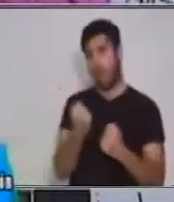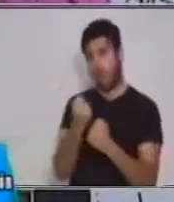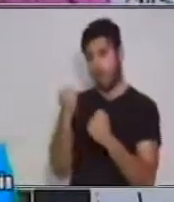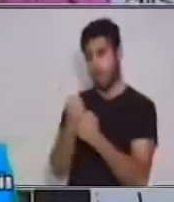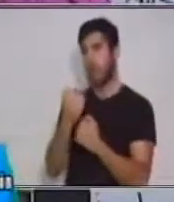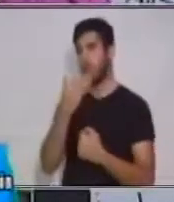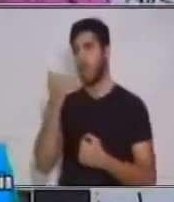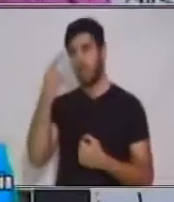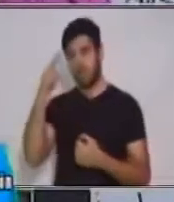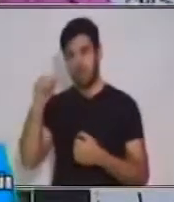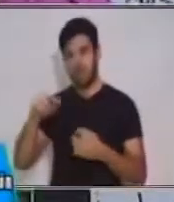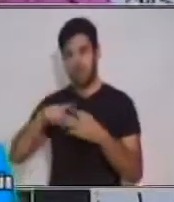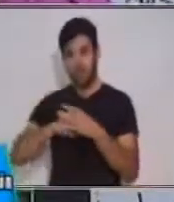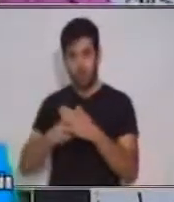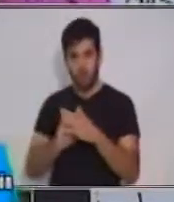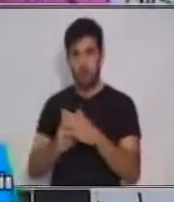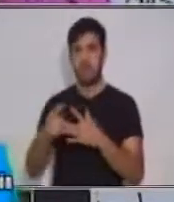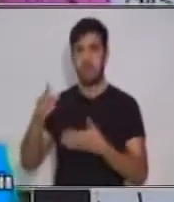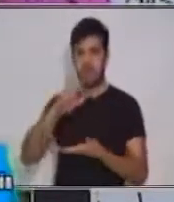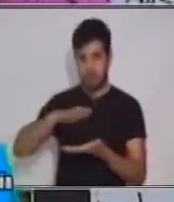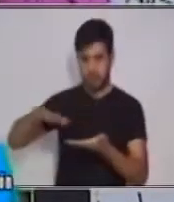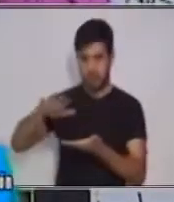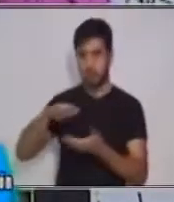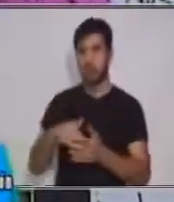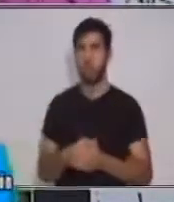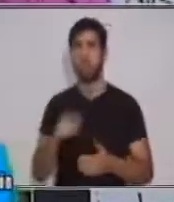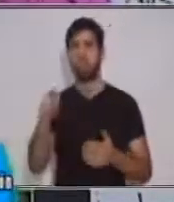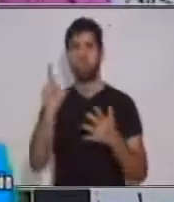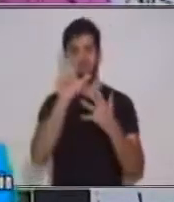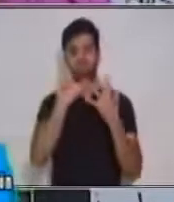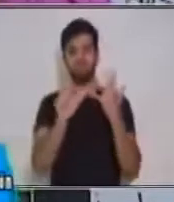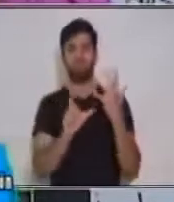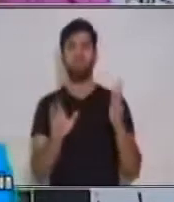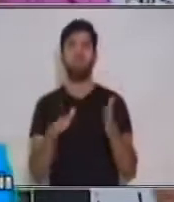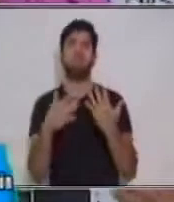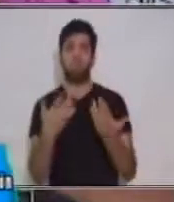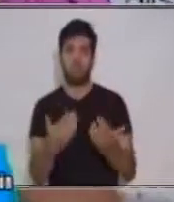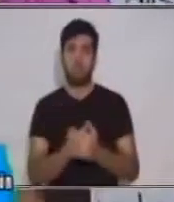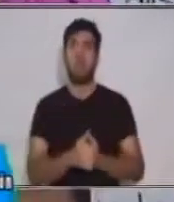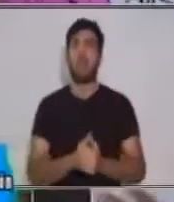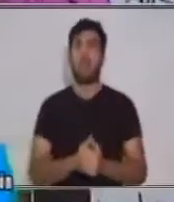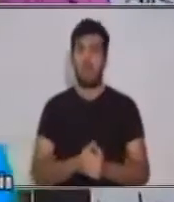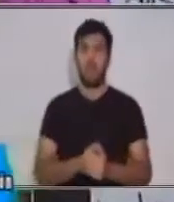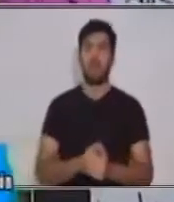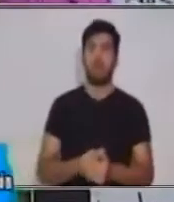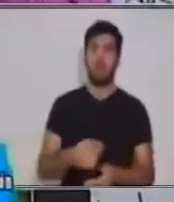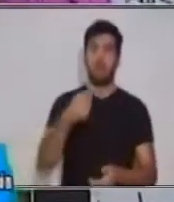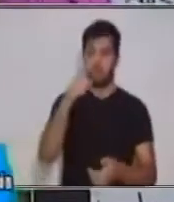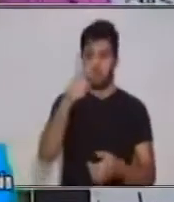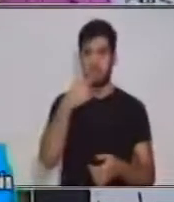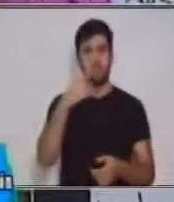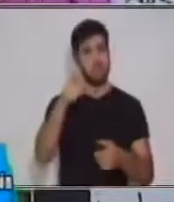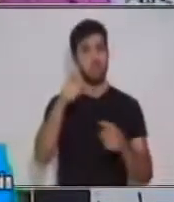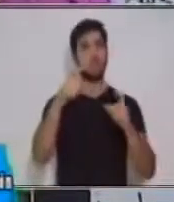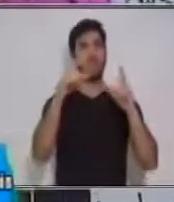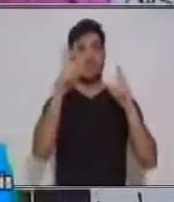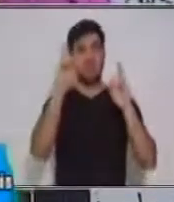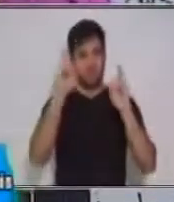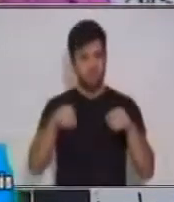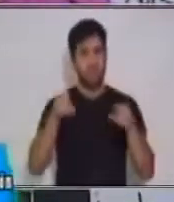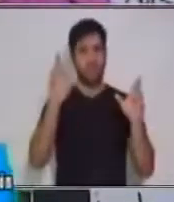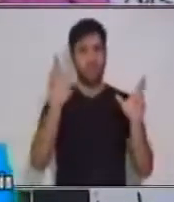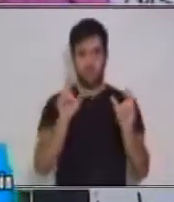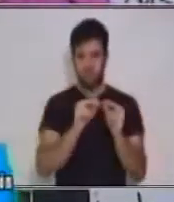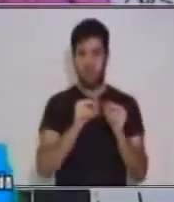para poder dar inicio a tu texto. ¿Cuáles son las características? Debe ser breve, como en efecto ya les había dicho al inicio.